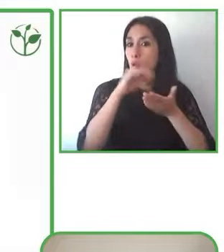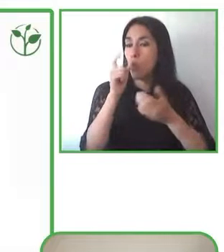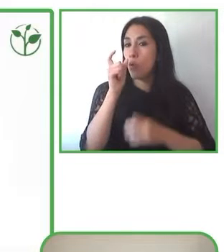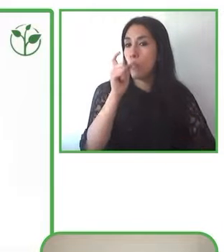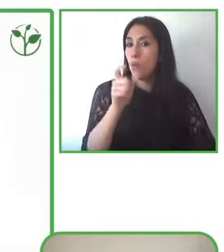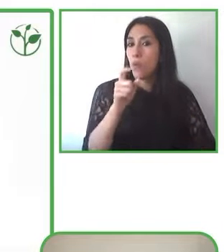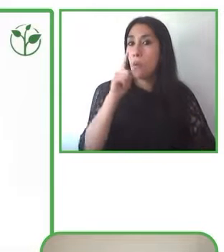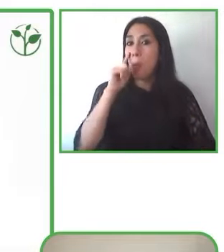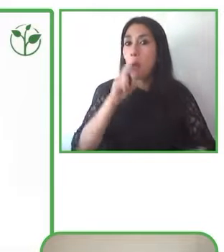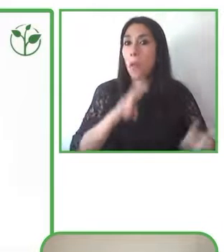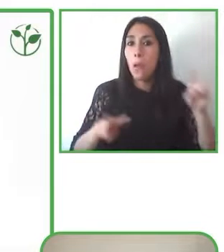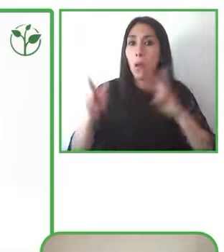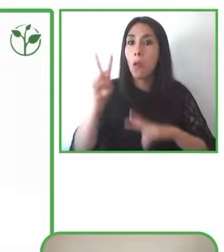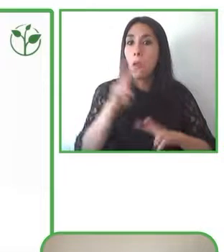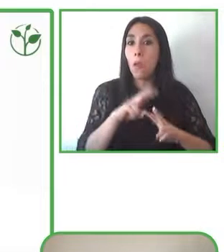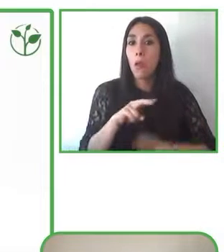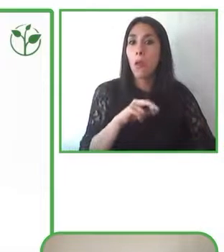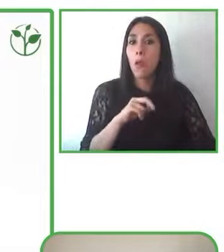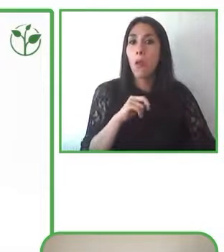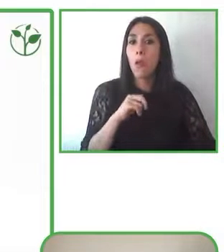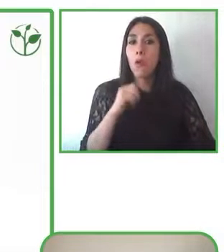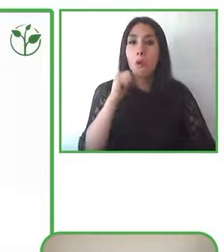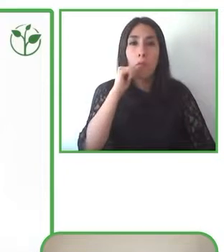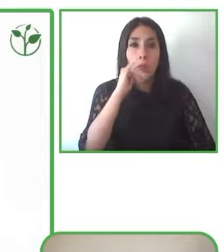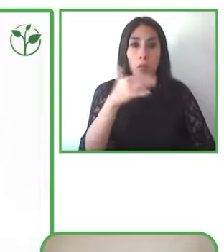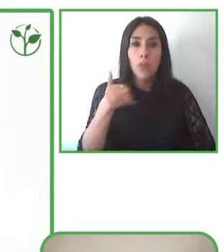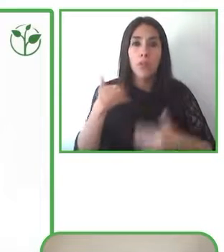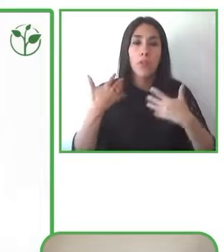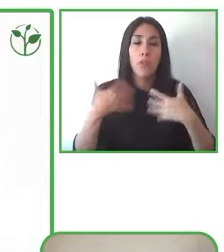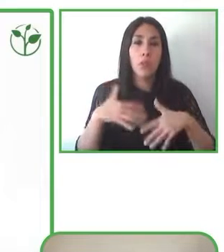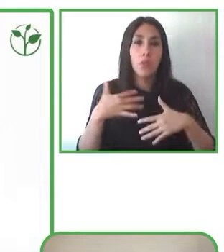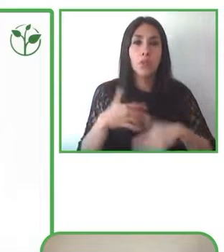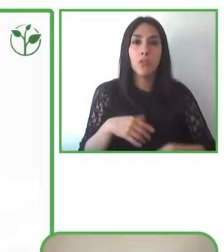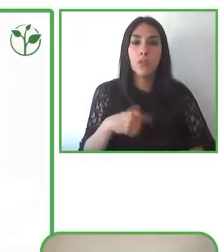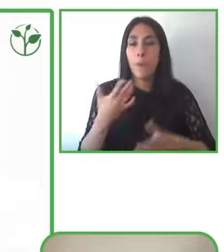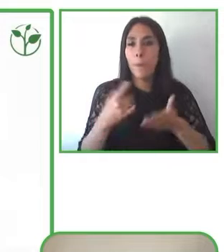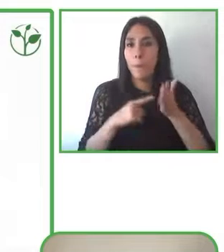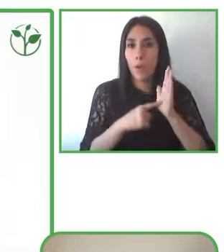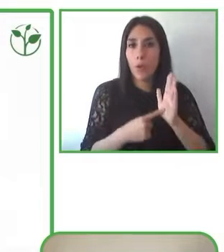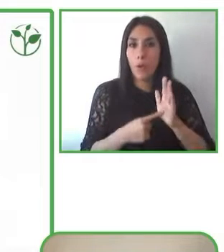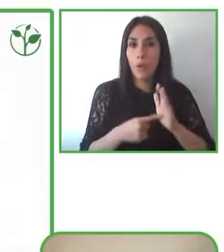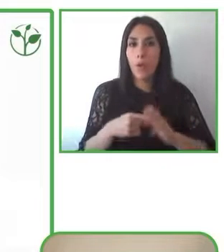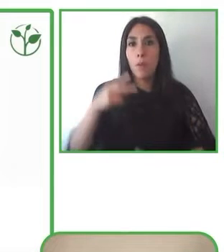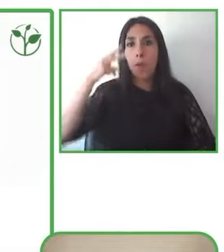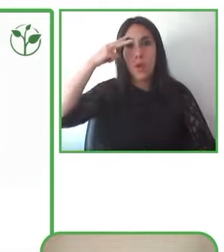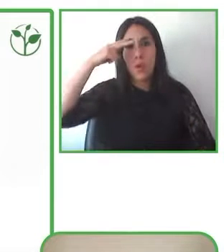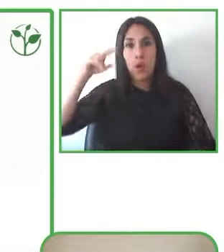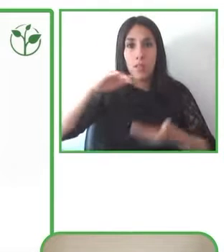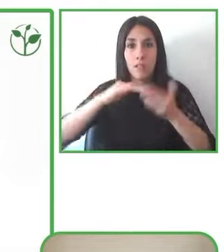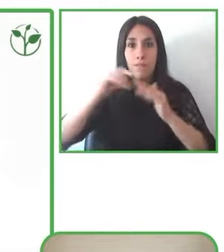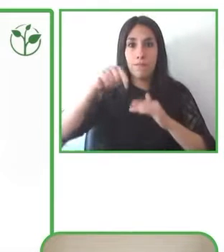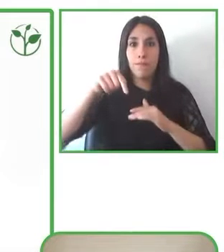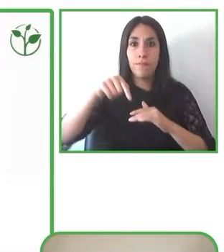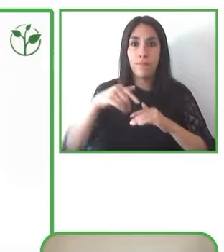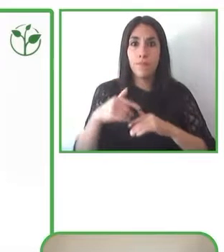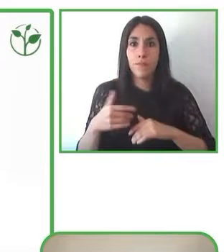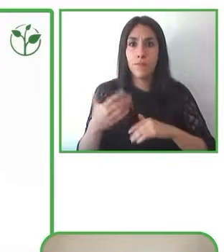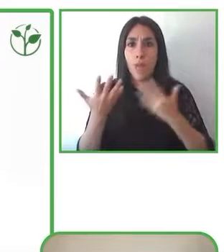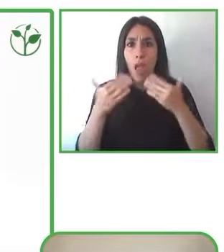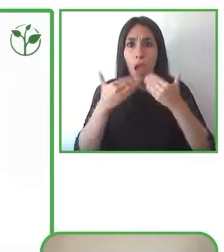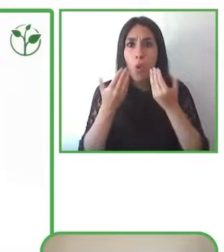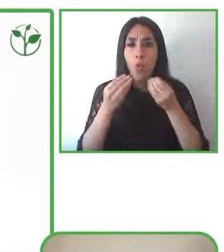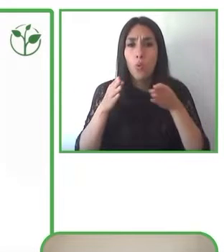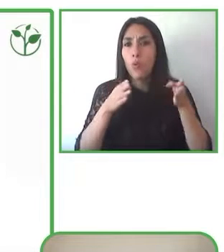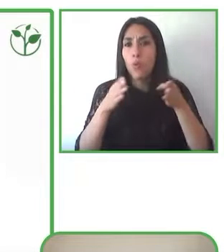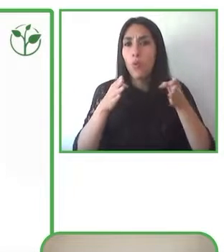explicamos bueno pues cómo es una vereda en Lima como las dificultades que nos hemos encontrado que me encontraba yo cuando no sé